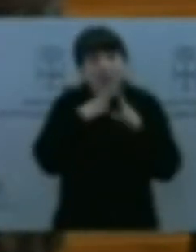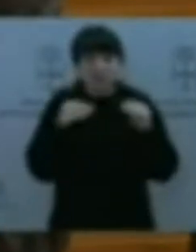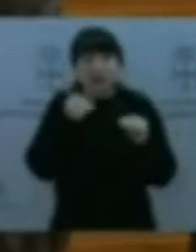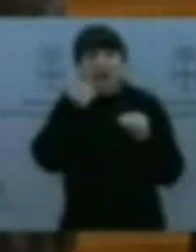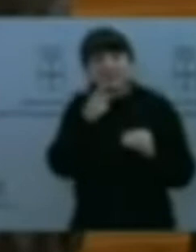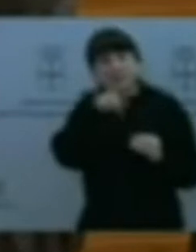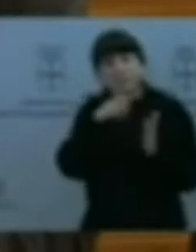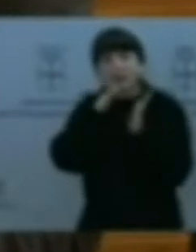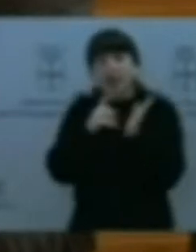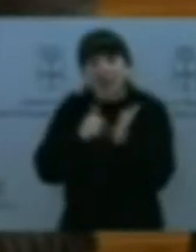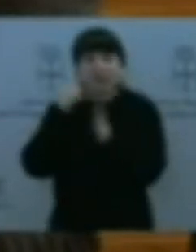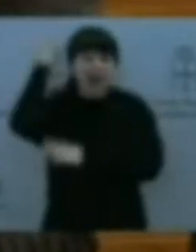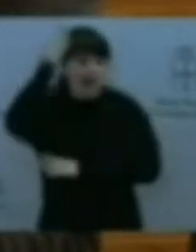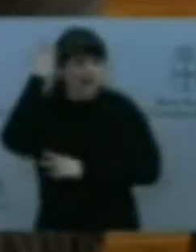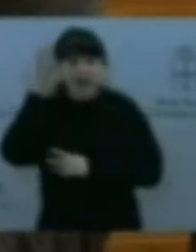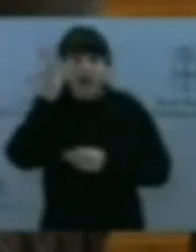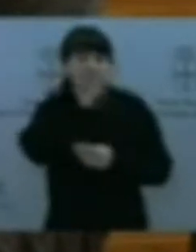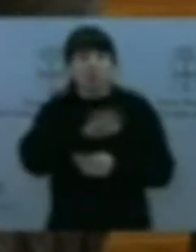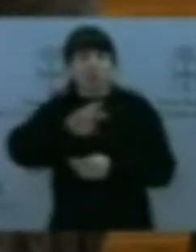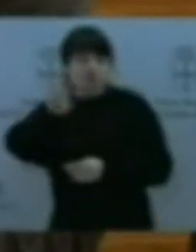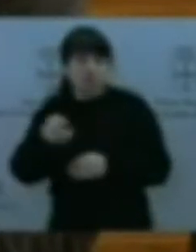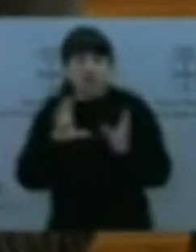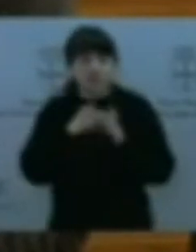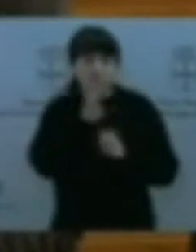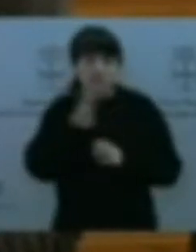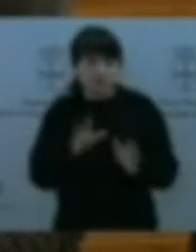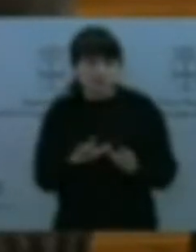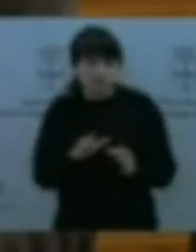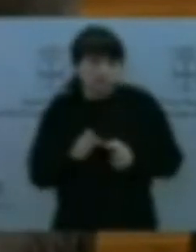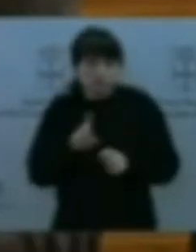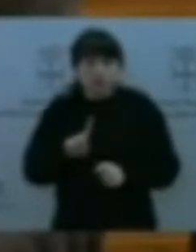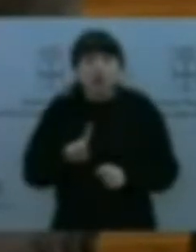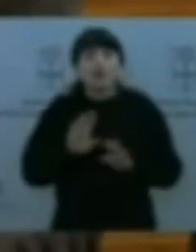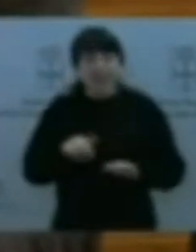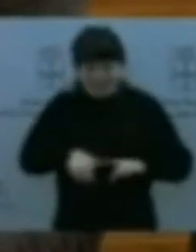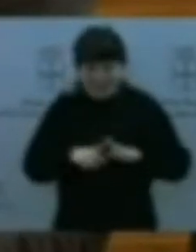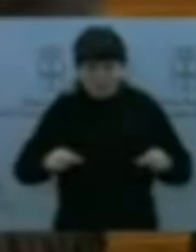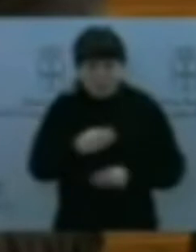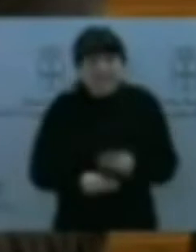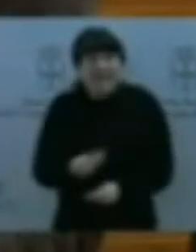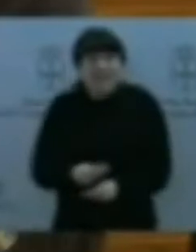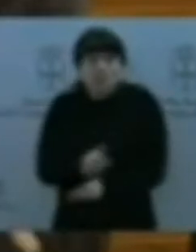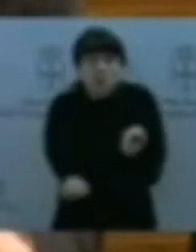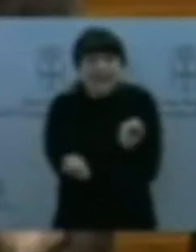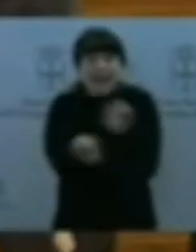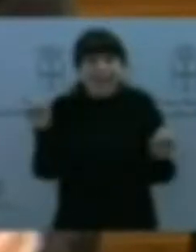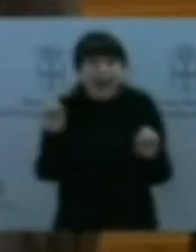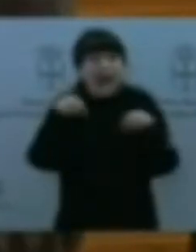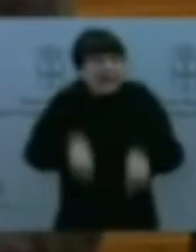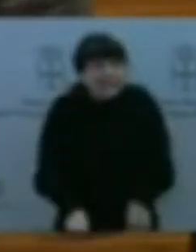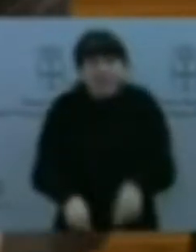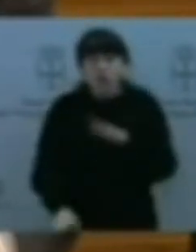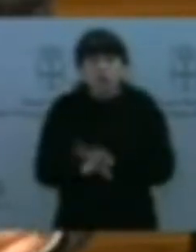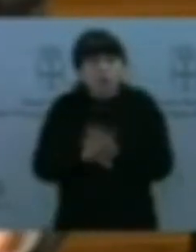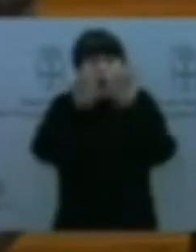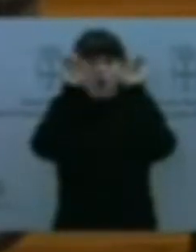donde no gobierna el Partido Popular. ¿Qué se ha hecho en Asturias? Absolutamente nada. Seguimos exactamente igual. Absolutamente